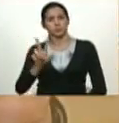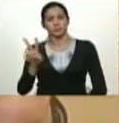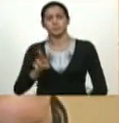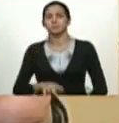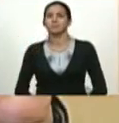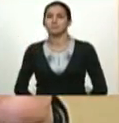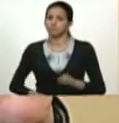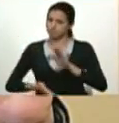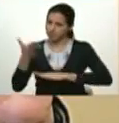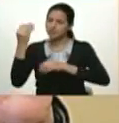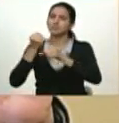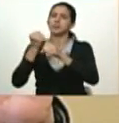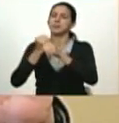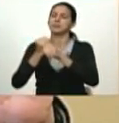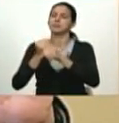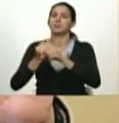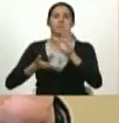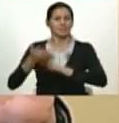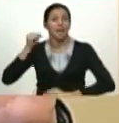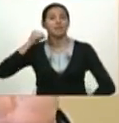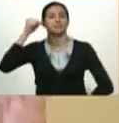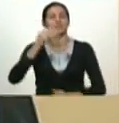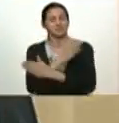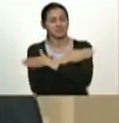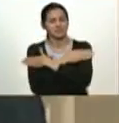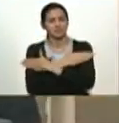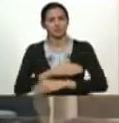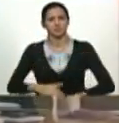vayan al trabajo y vayan a vencer felicitaciones